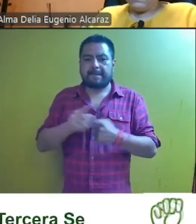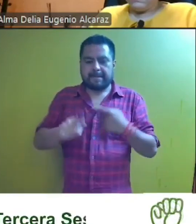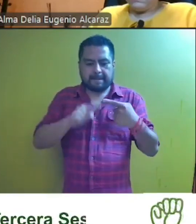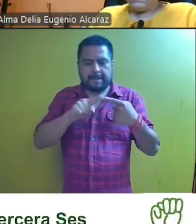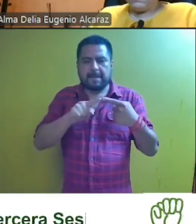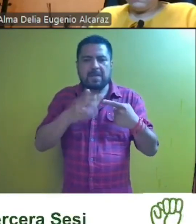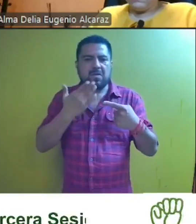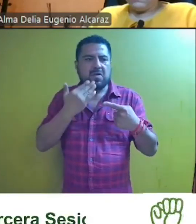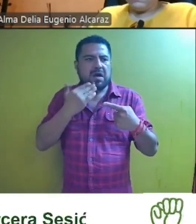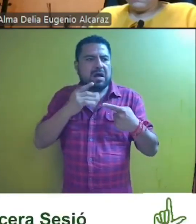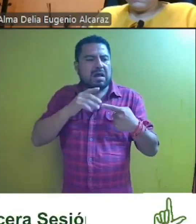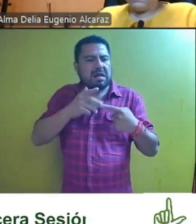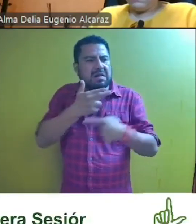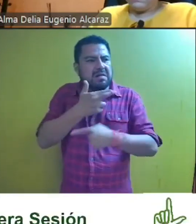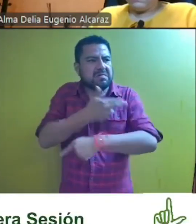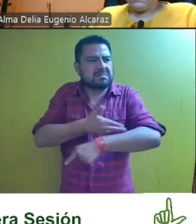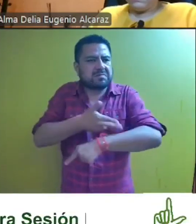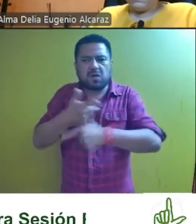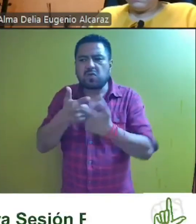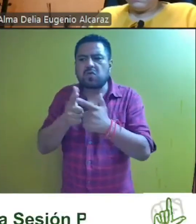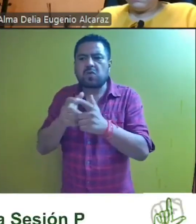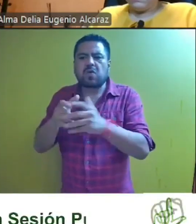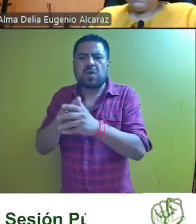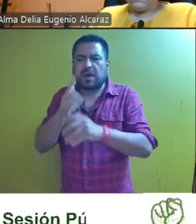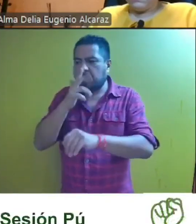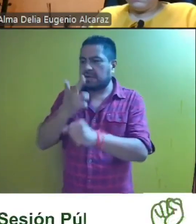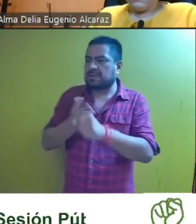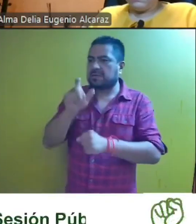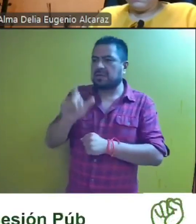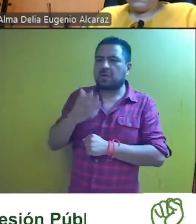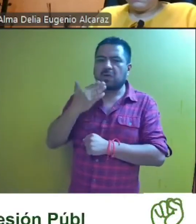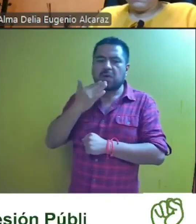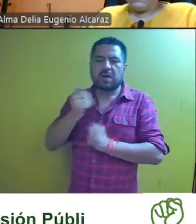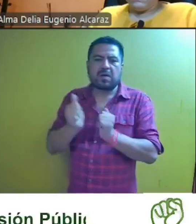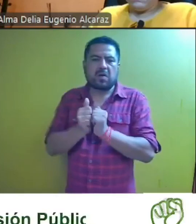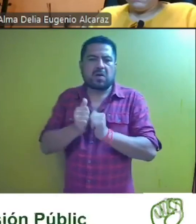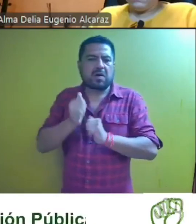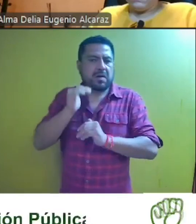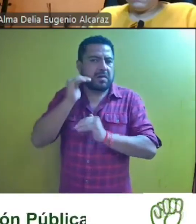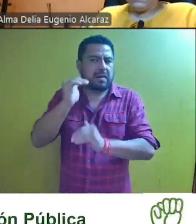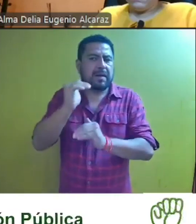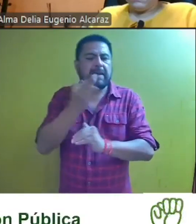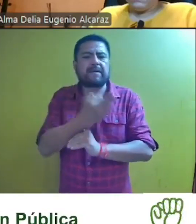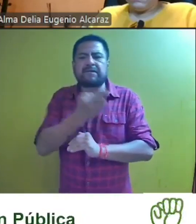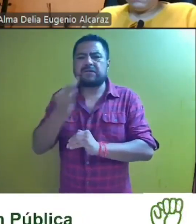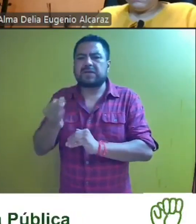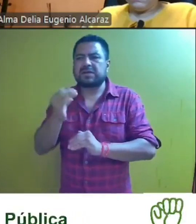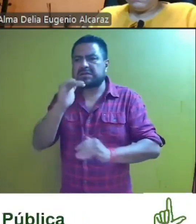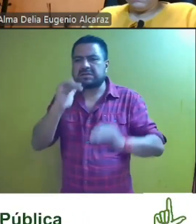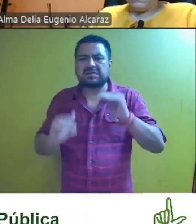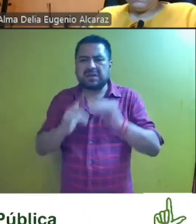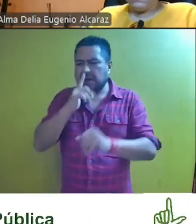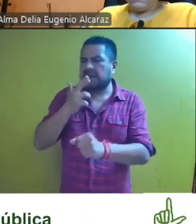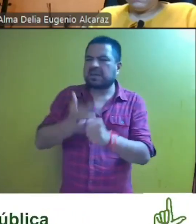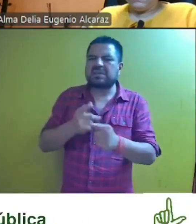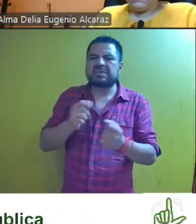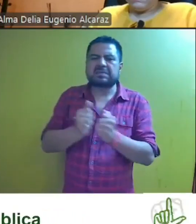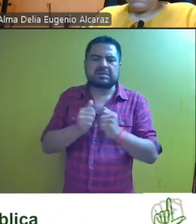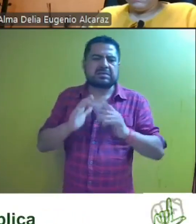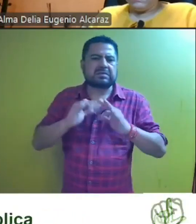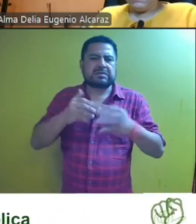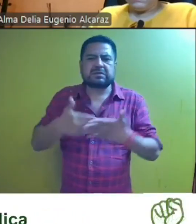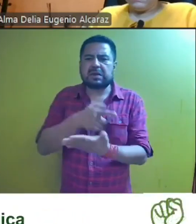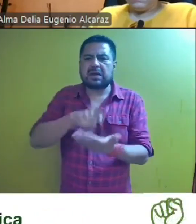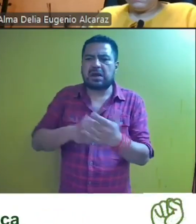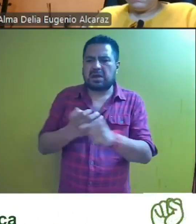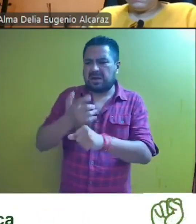ilegal desahogo del trámite del medio intrapartidario por parte de la responsable al otorgar un plazo excesivo y desproporcional a la responsable originaria titular del